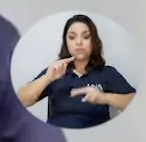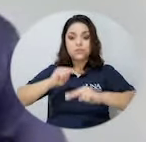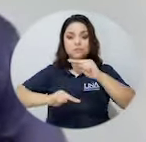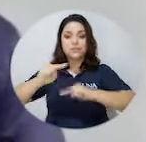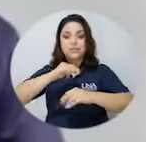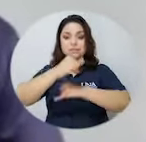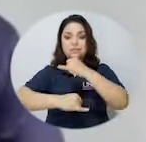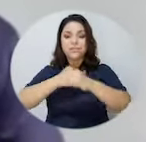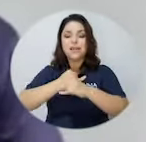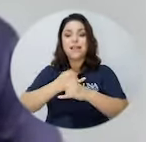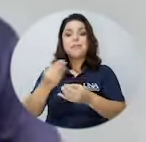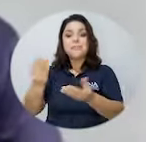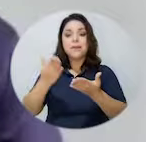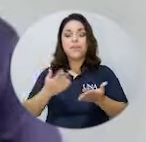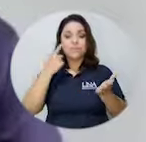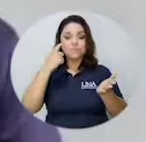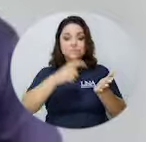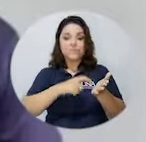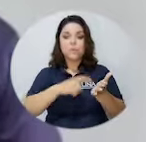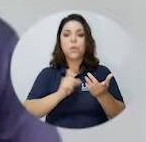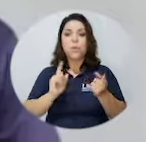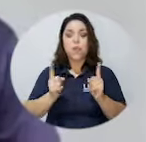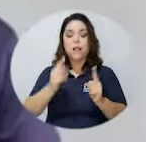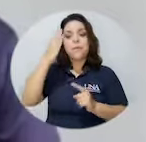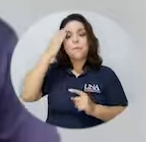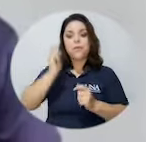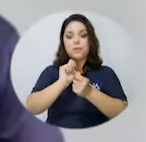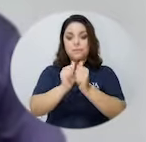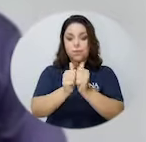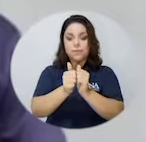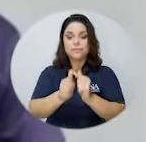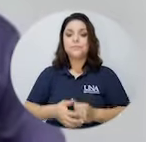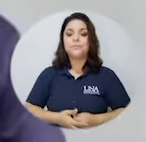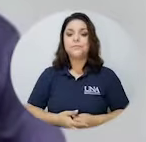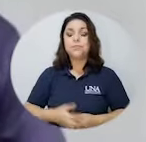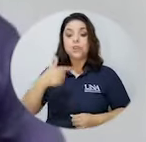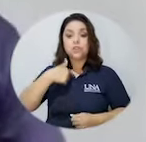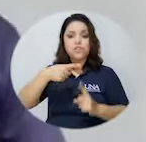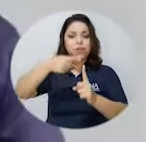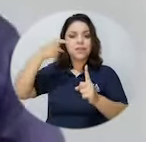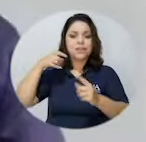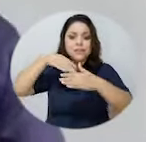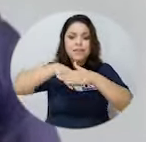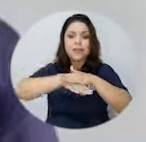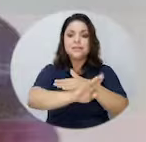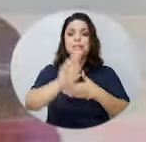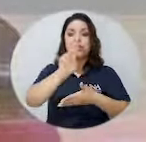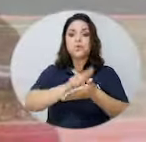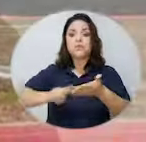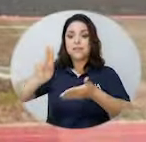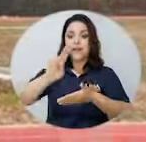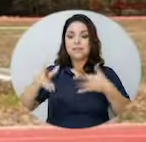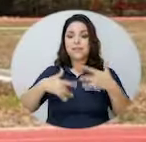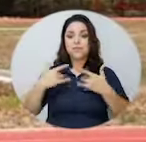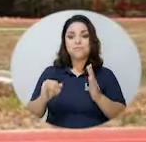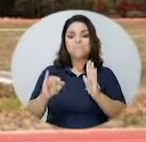mérito que se me otorgó fue por mérito deportivo. Yo desde que ingresé a la universidad me